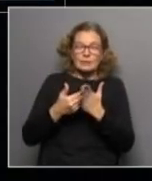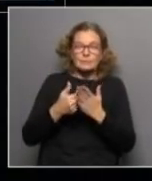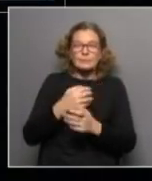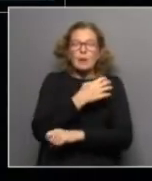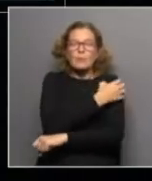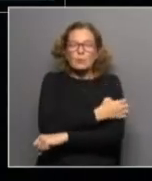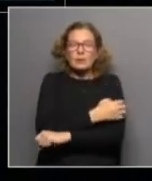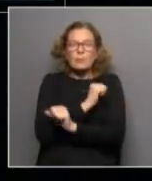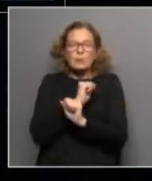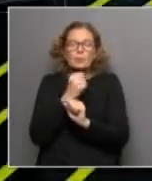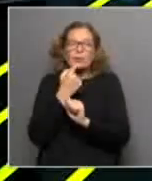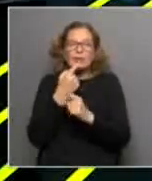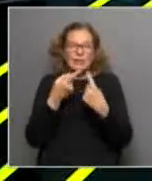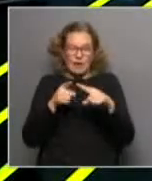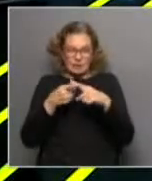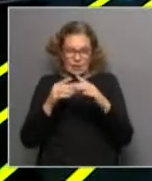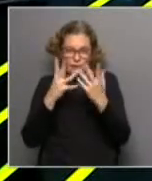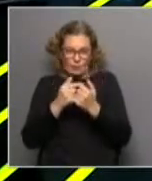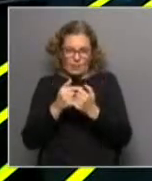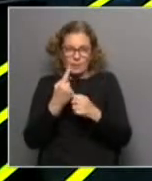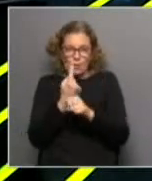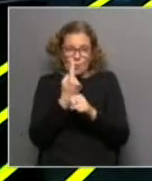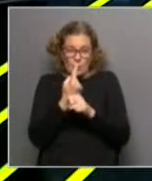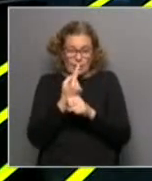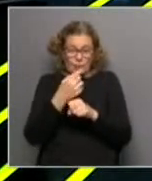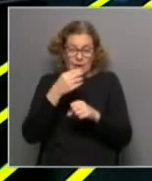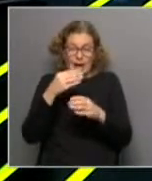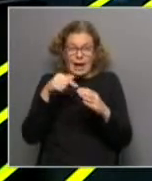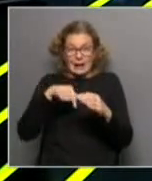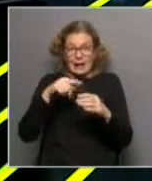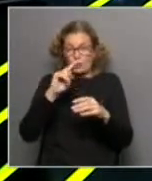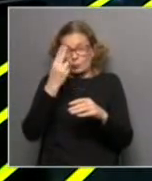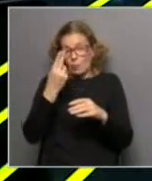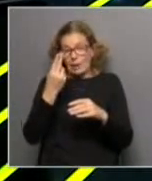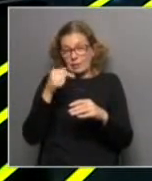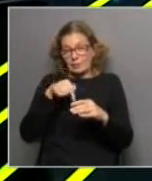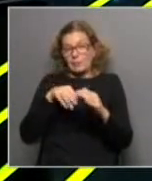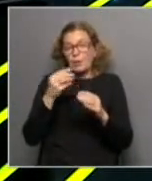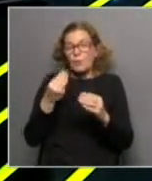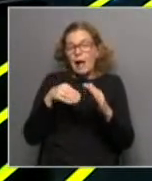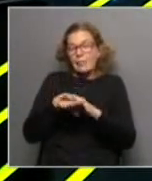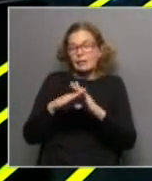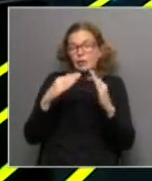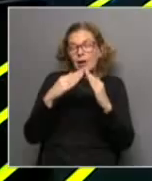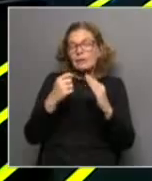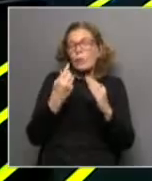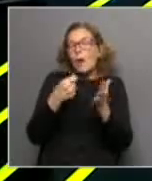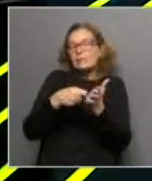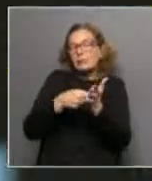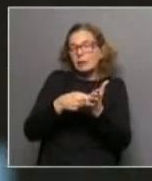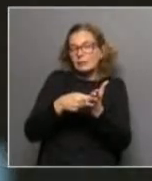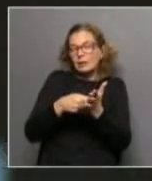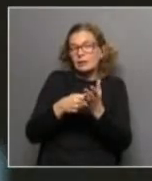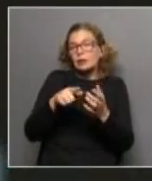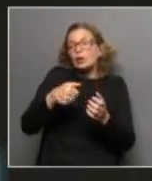formas, o de muchas formas, pero una es con los ingresos, que es la que usamos acá en Uruguay, y esta multidimensional, que abre una enorme